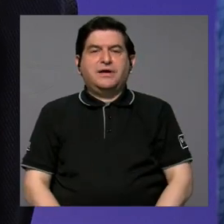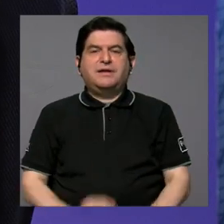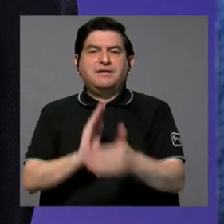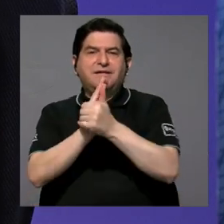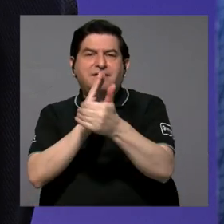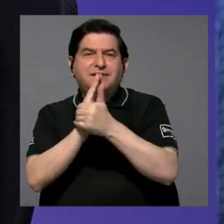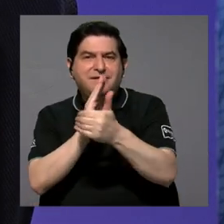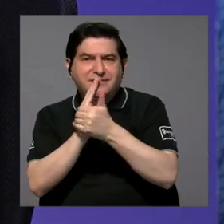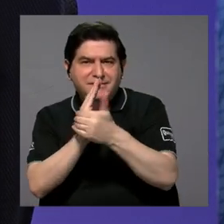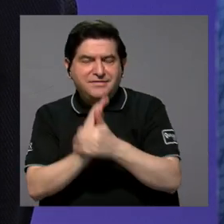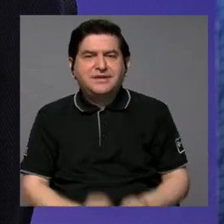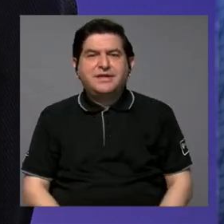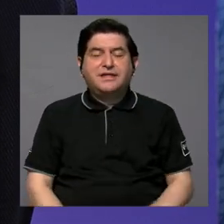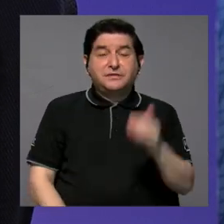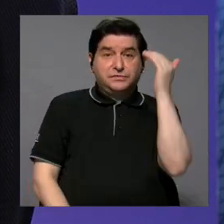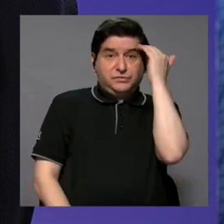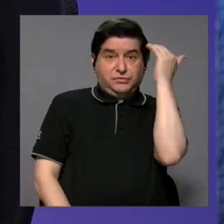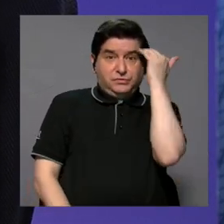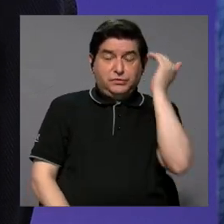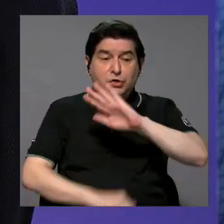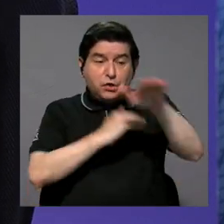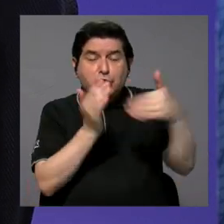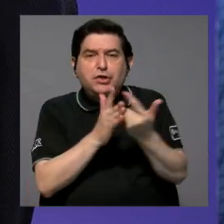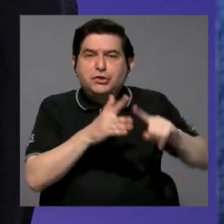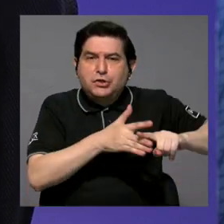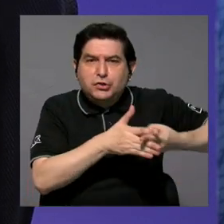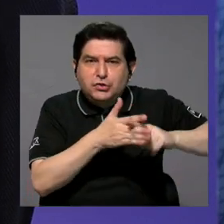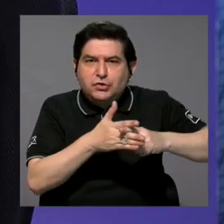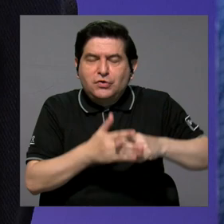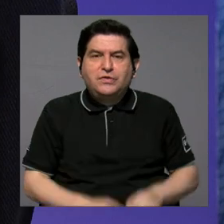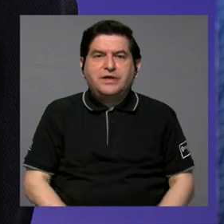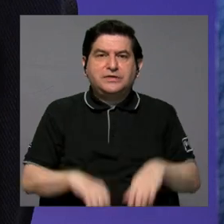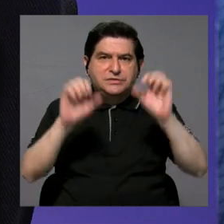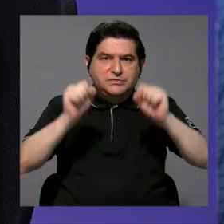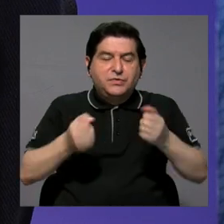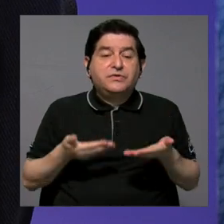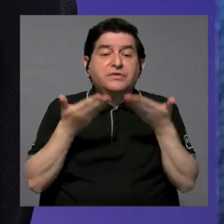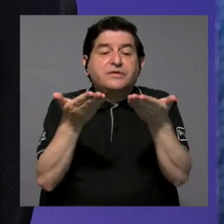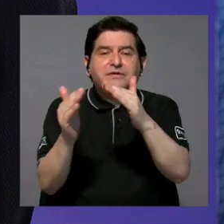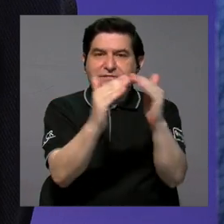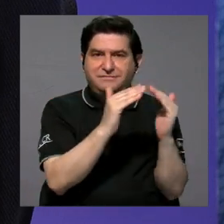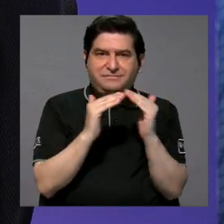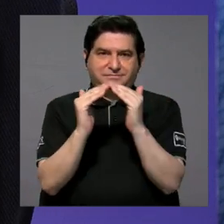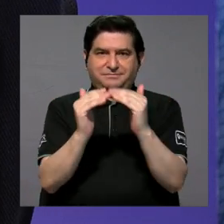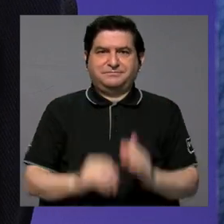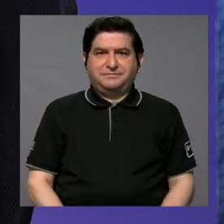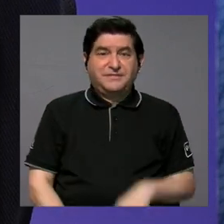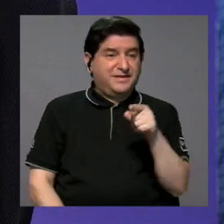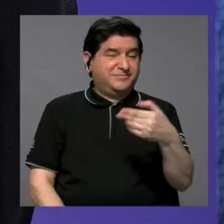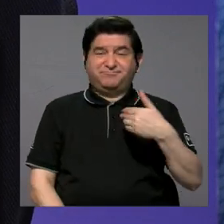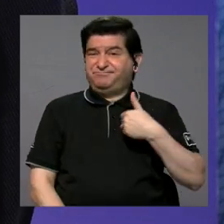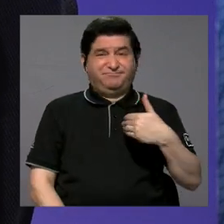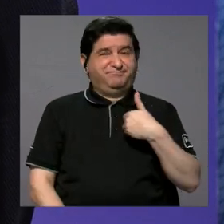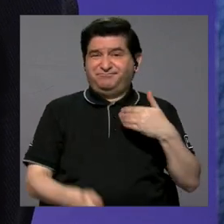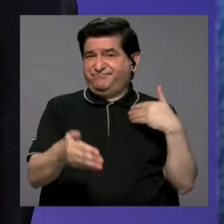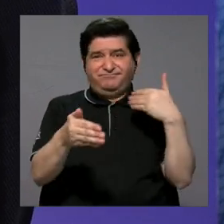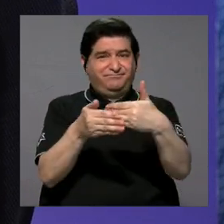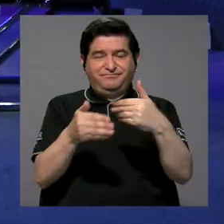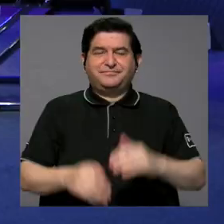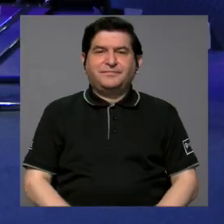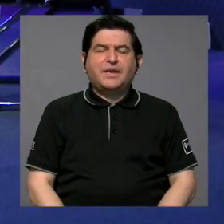capacidades, las habilidades, los conocimientos y todas las herramientas que se le iba a hacer llegar a una comunidad que no las tenía tan cerca.